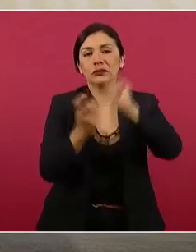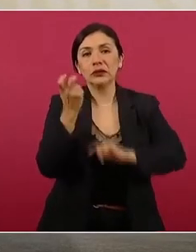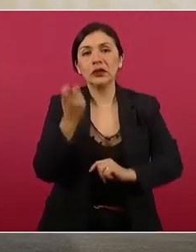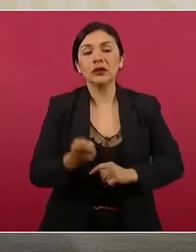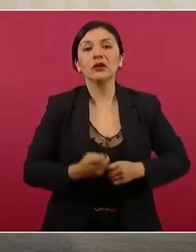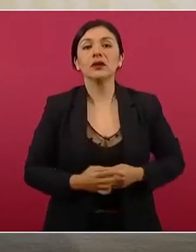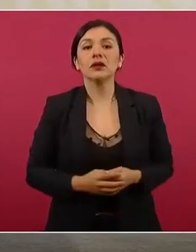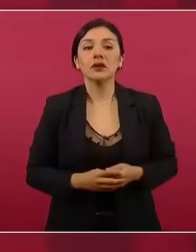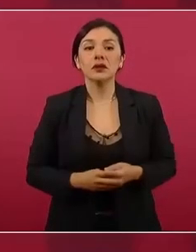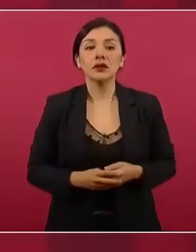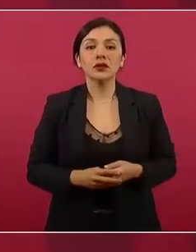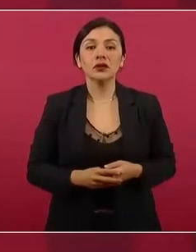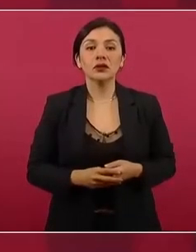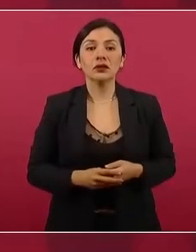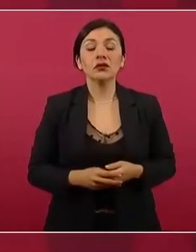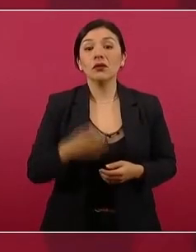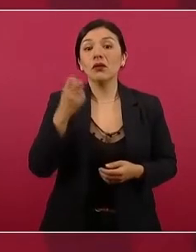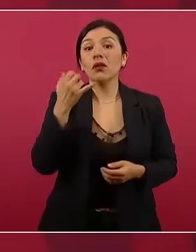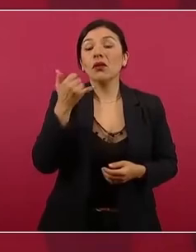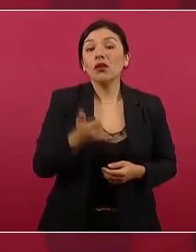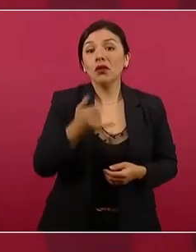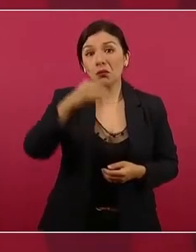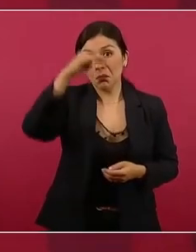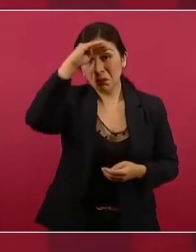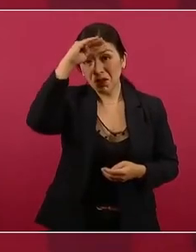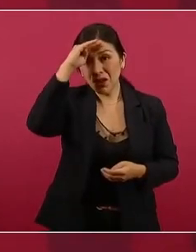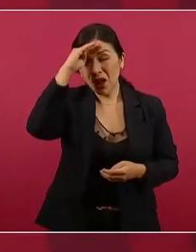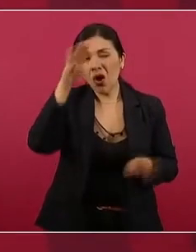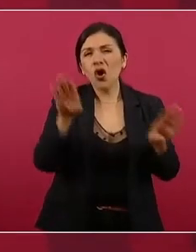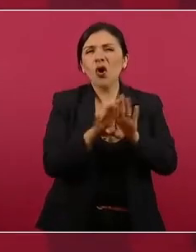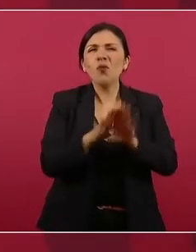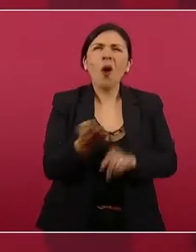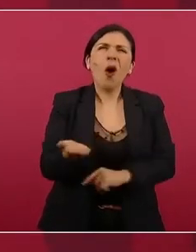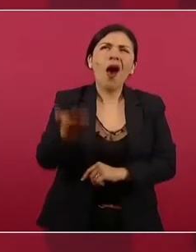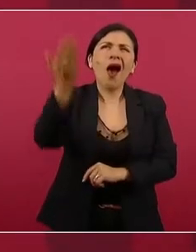Y no dejar de tener, como antes,